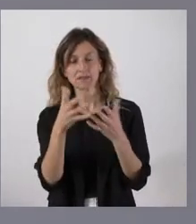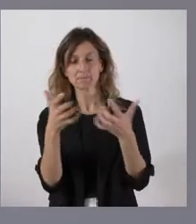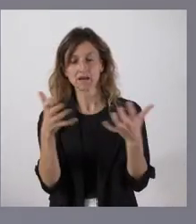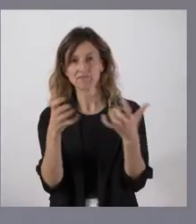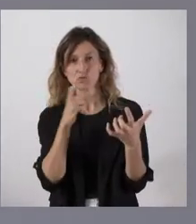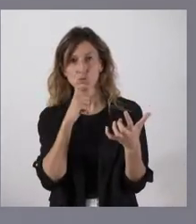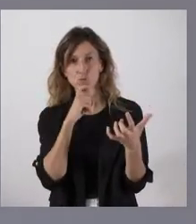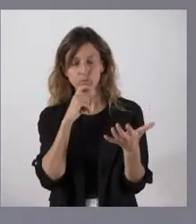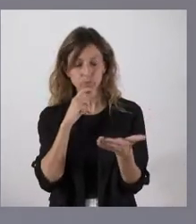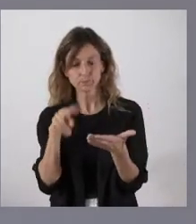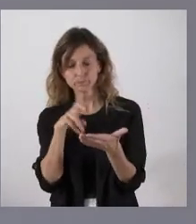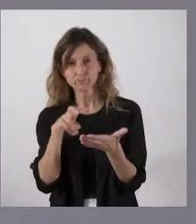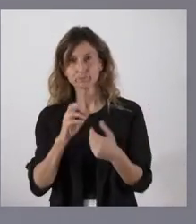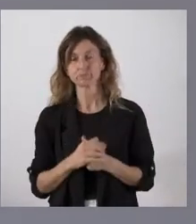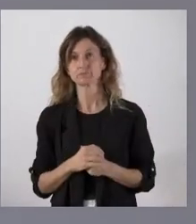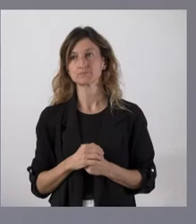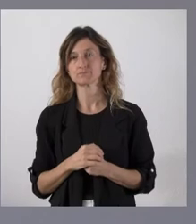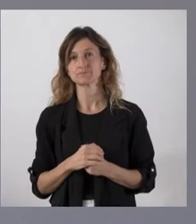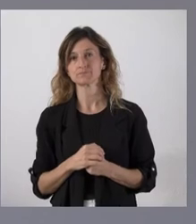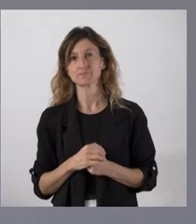Bien, esto que dicen ustedes.